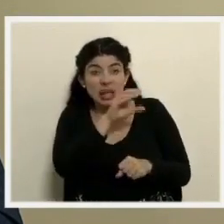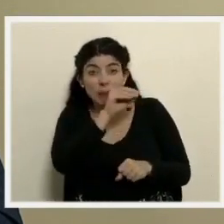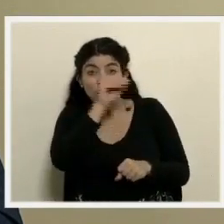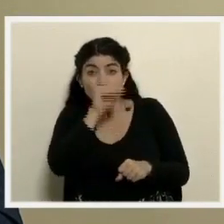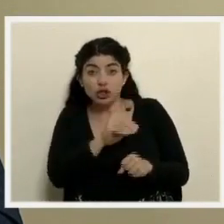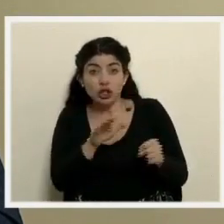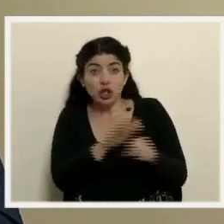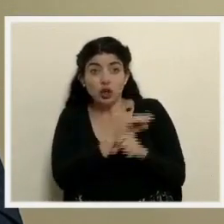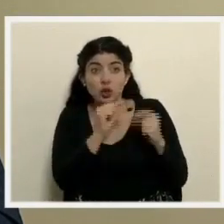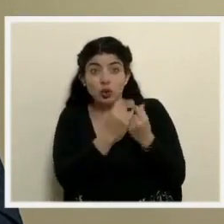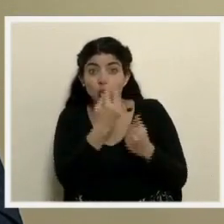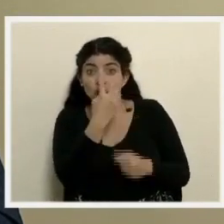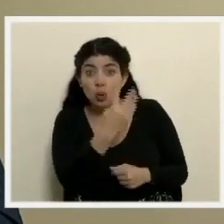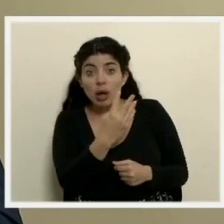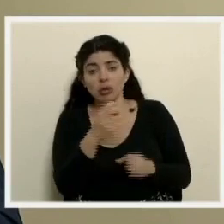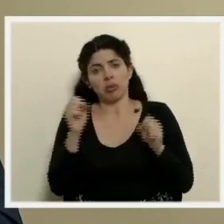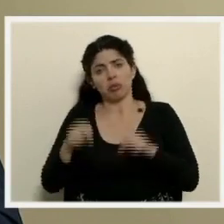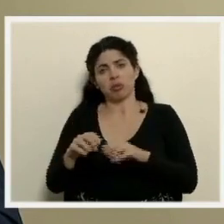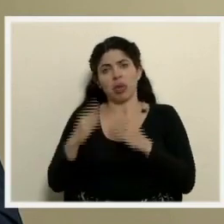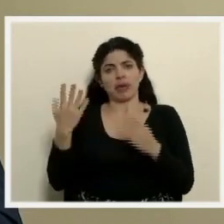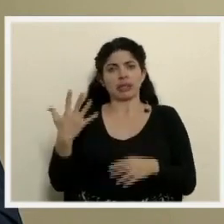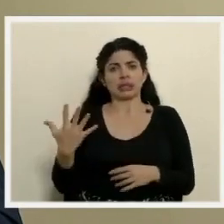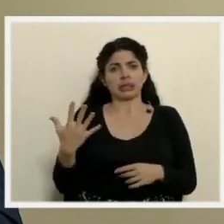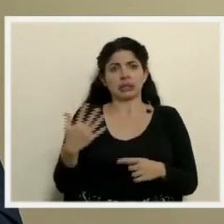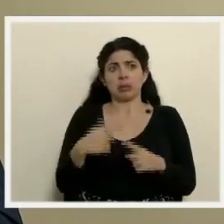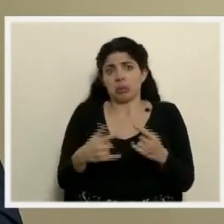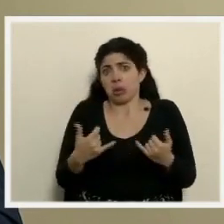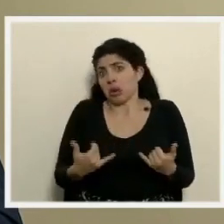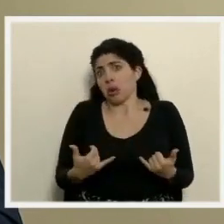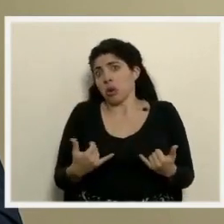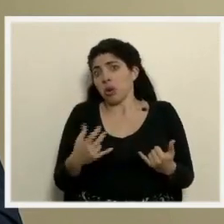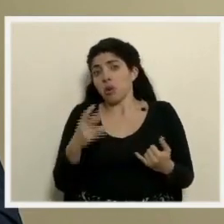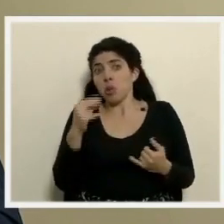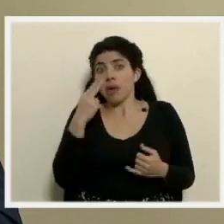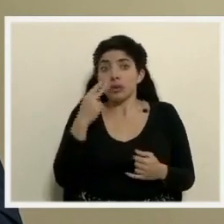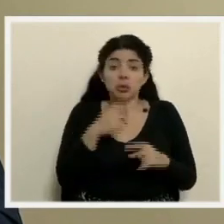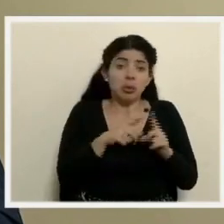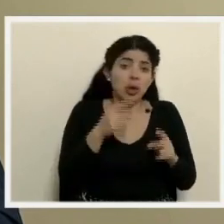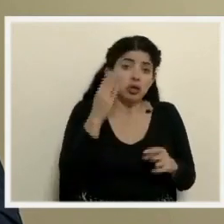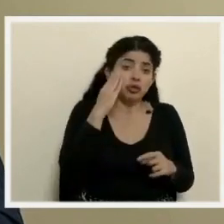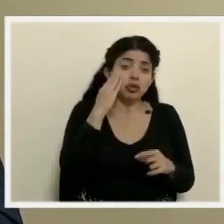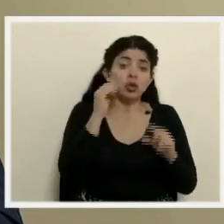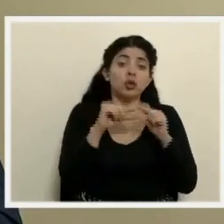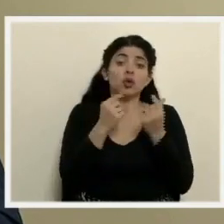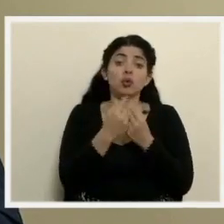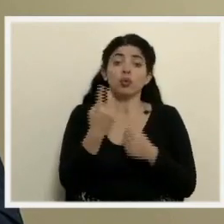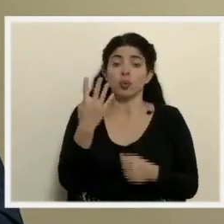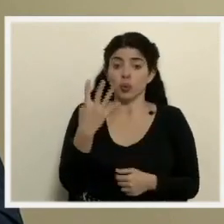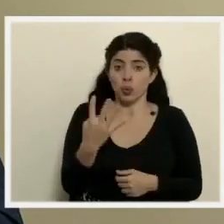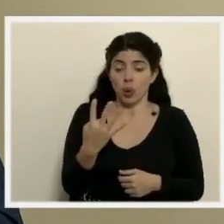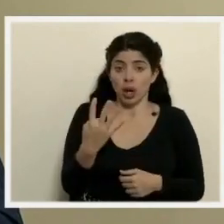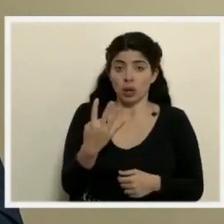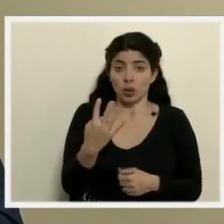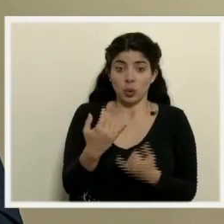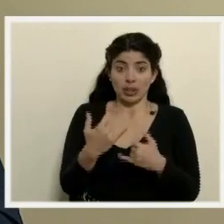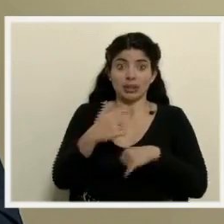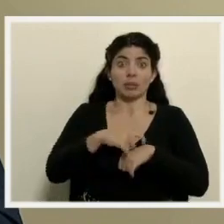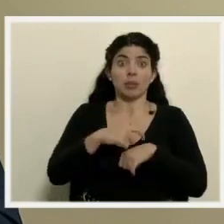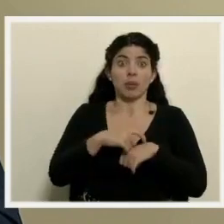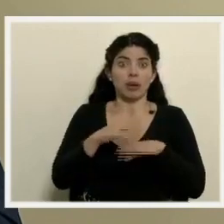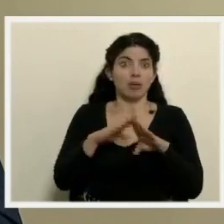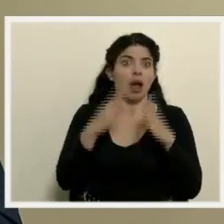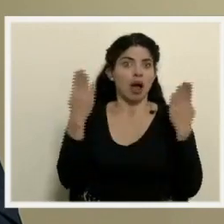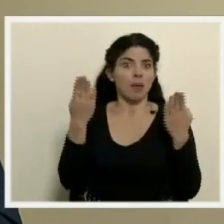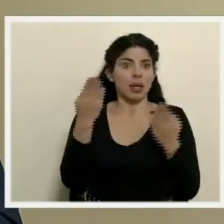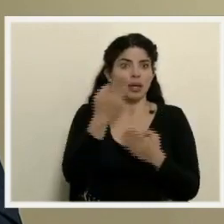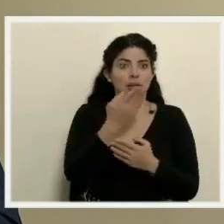del grupo 4 en el área correspondiente por el momento no hemos visto ese es el caso ahora sabemos que el grupo 4 en este momento está abierto